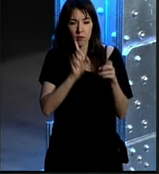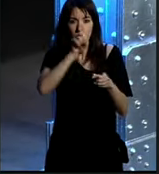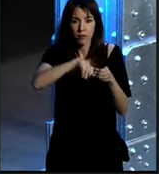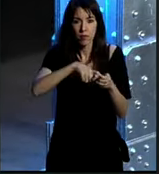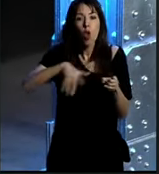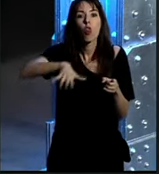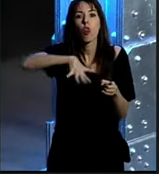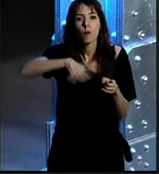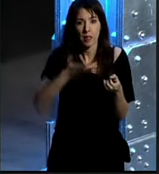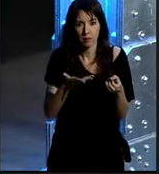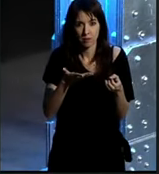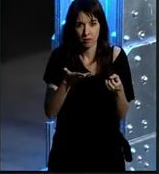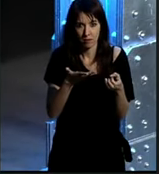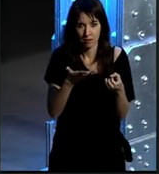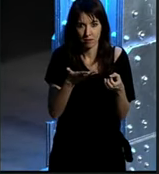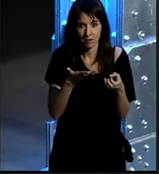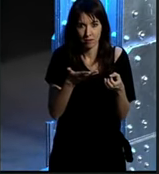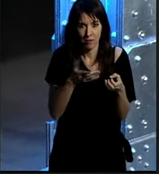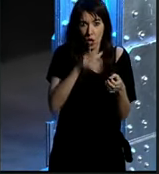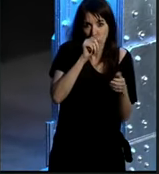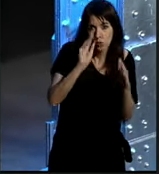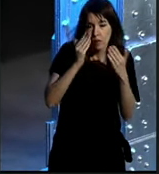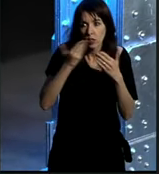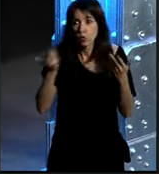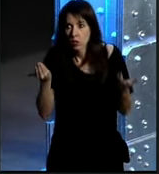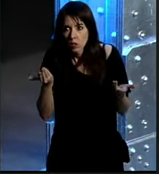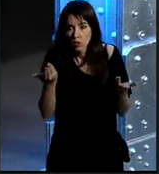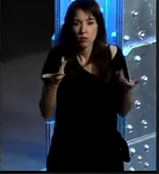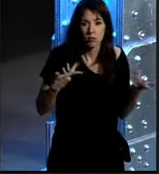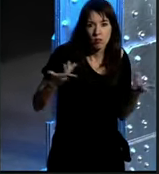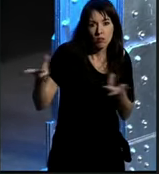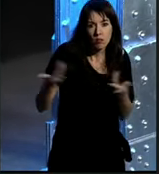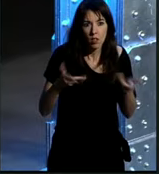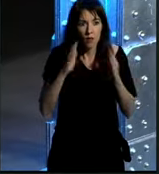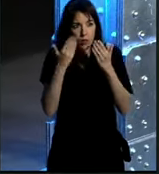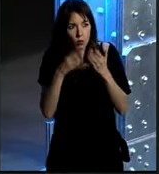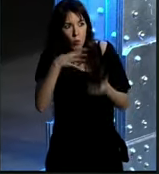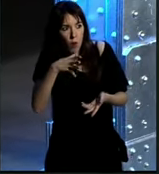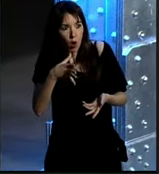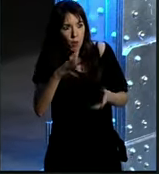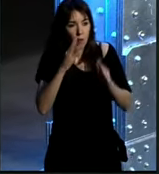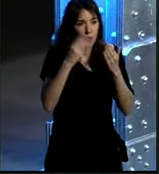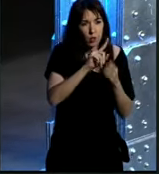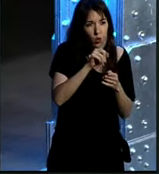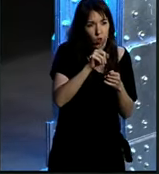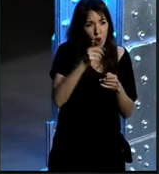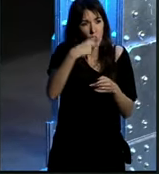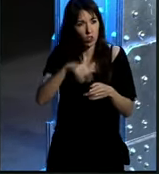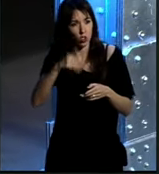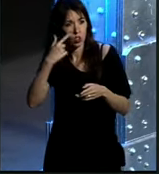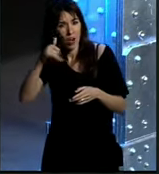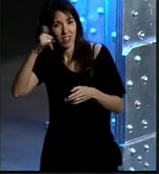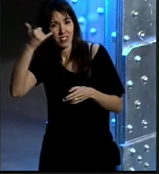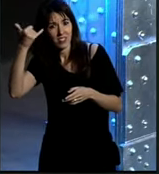¿dónde? y el dónde muchas veces dices Twitter Facebook pero ¿por qué en lugar de Facebook no estamos en Instagram?